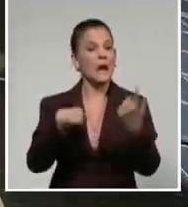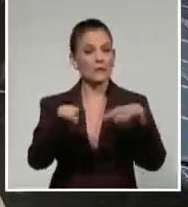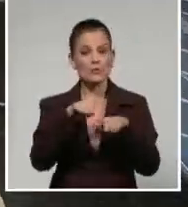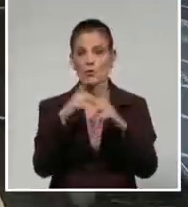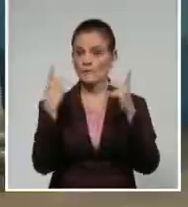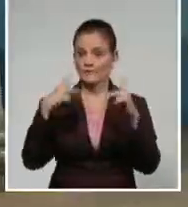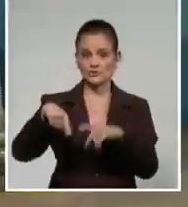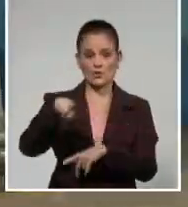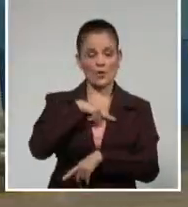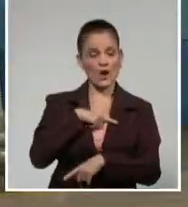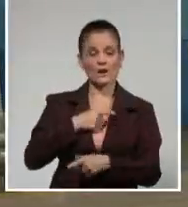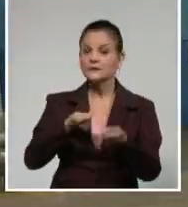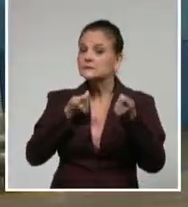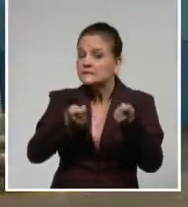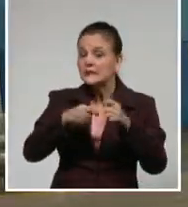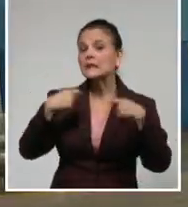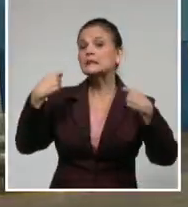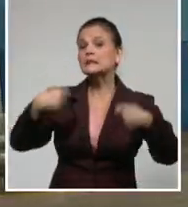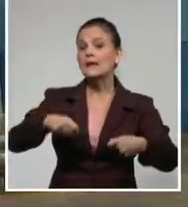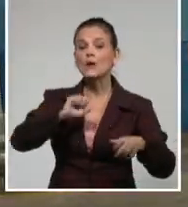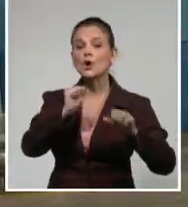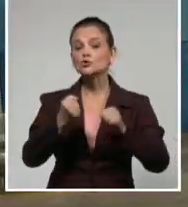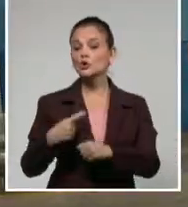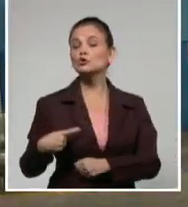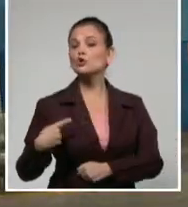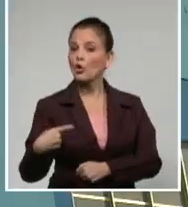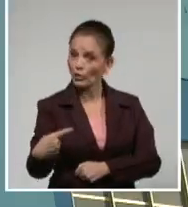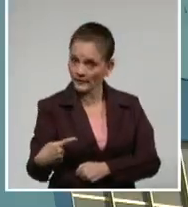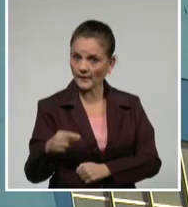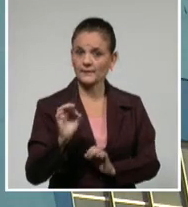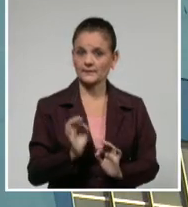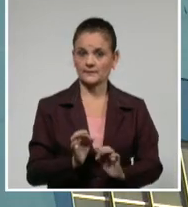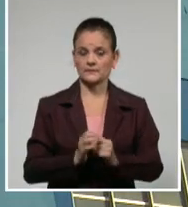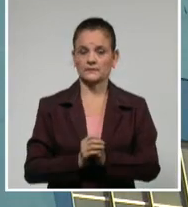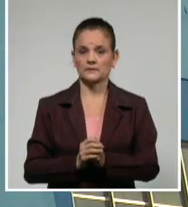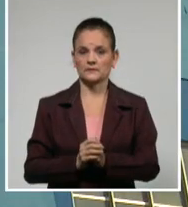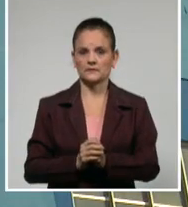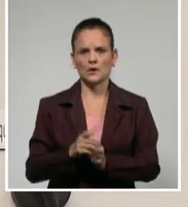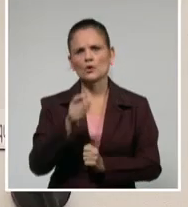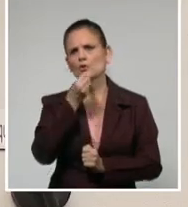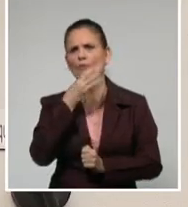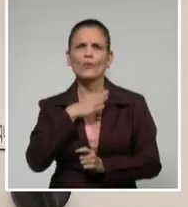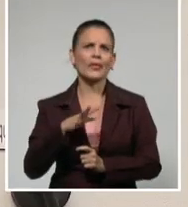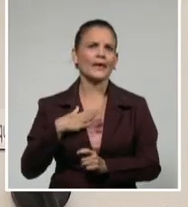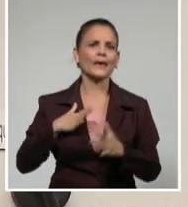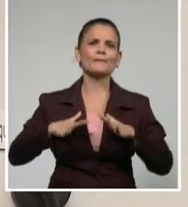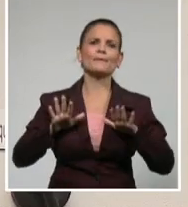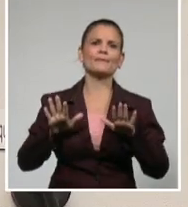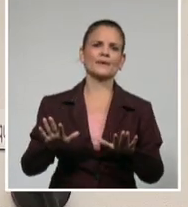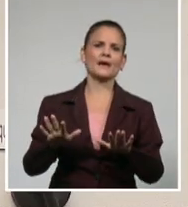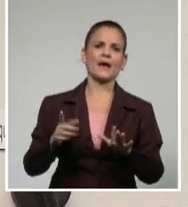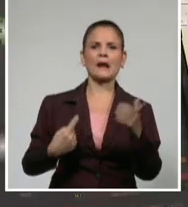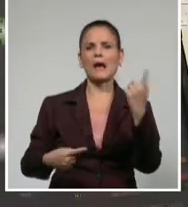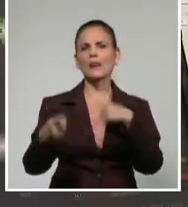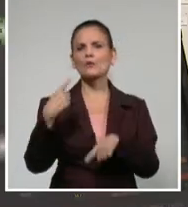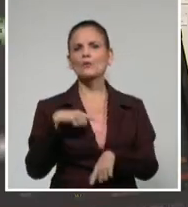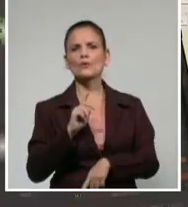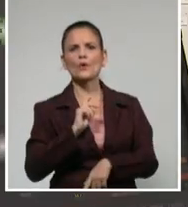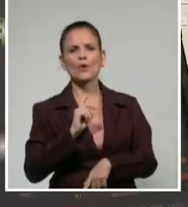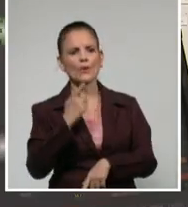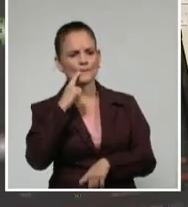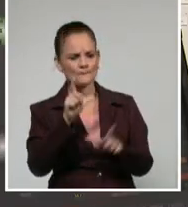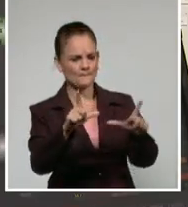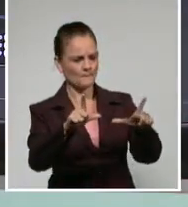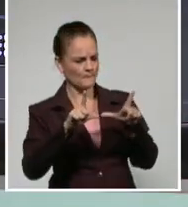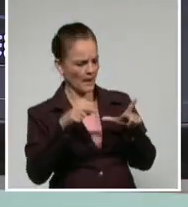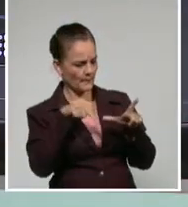control diario y sistemático y es que no se puede esperar a que se emita la facturación